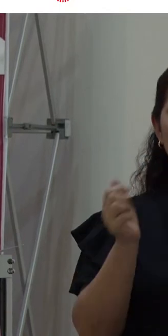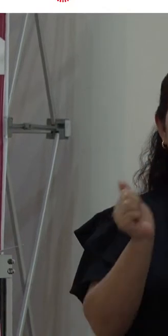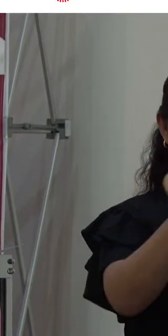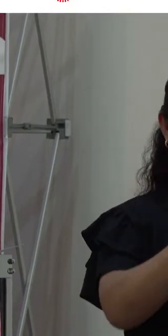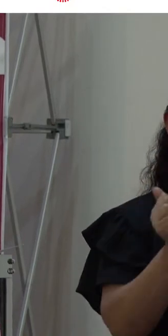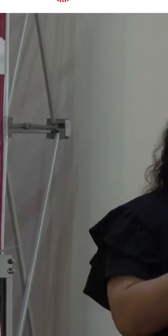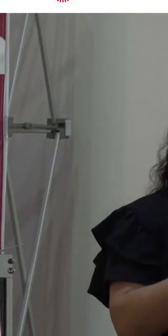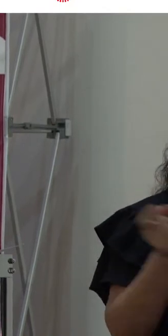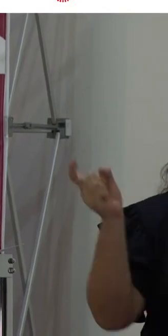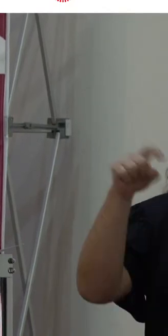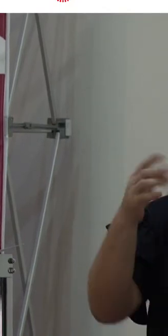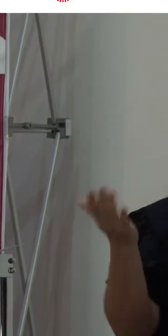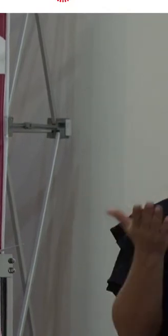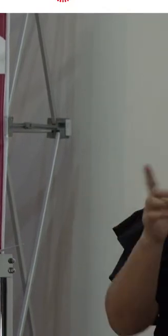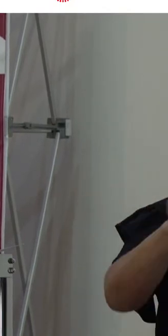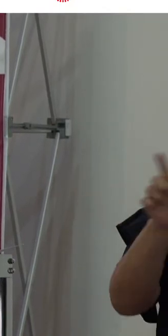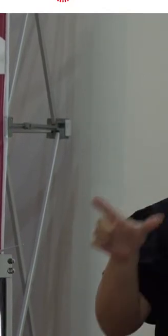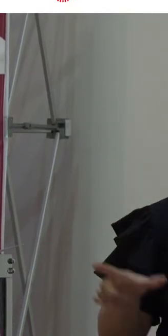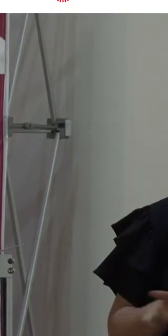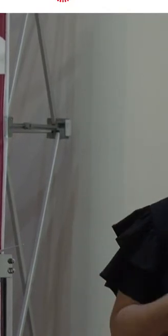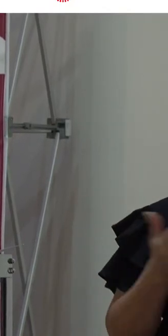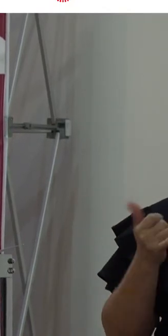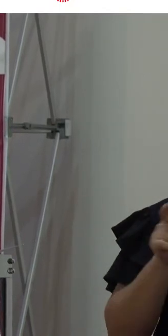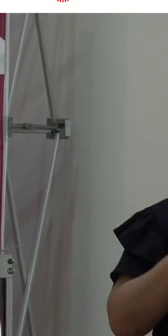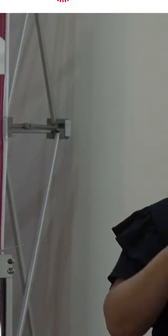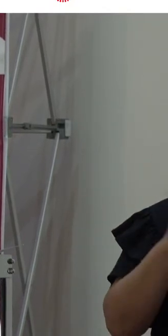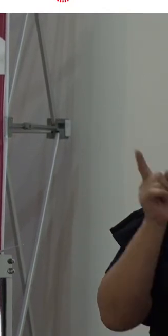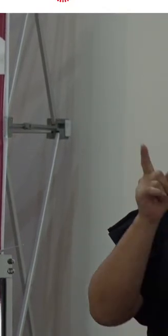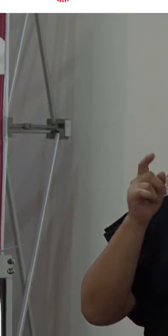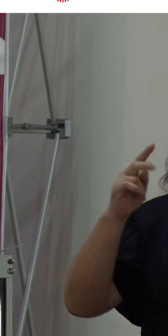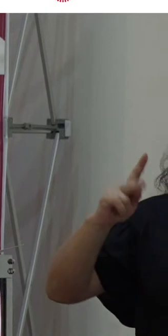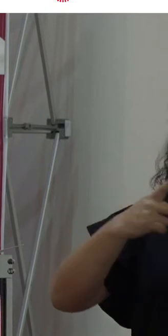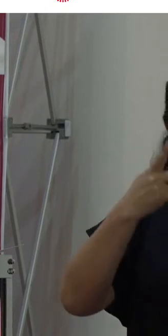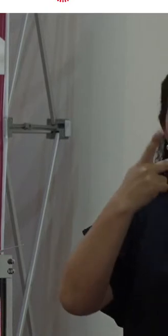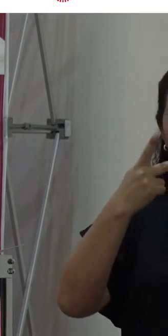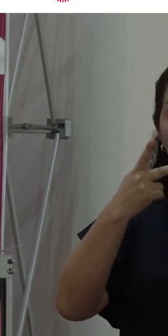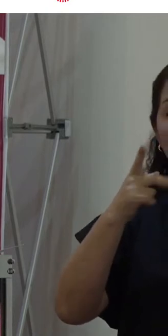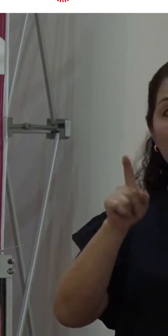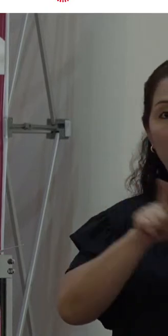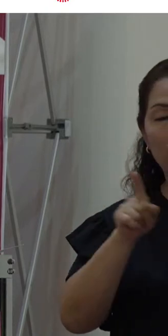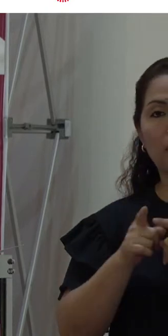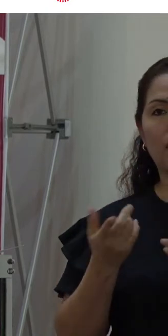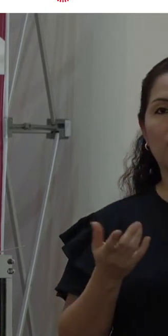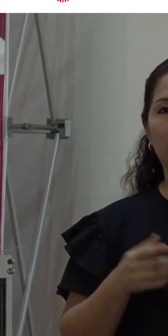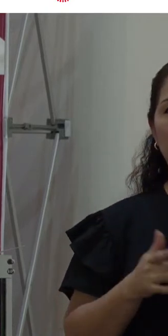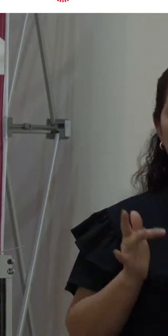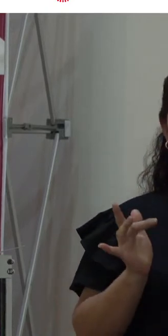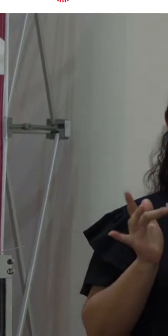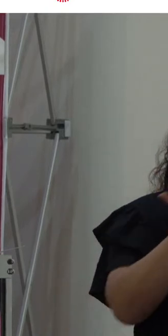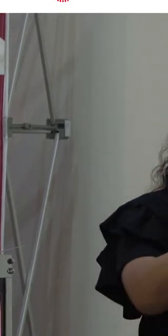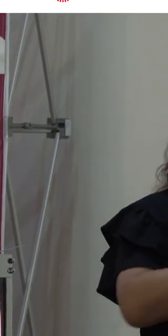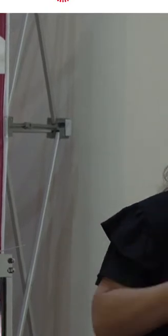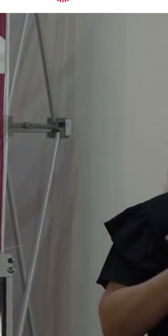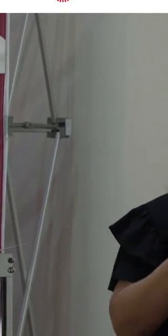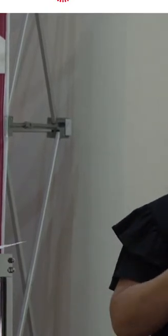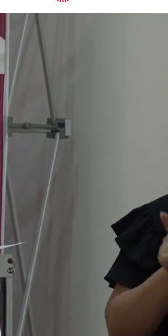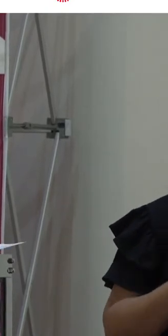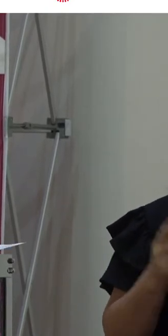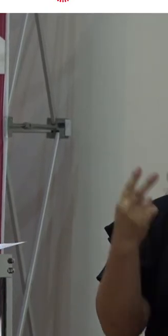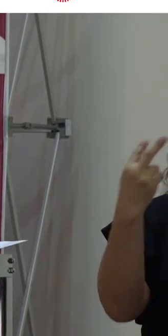presencialmente en el auditorio y a aquellos que nos están siguiendo por redes sociales. Muchísimas gracias por estar incorporados